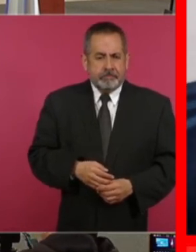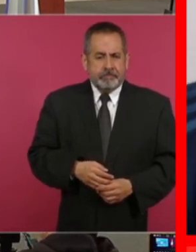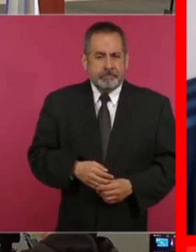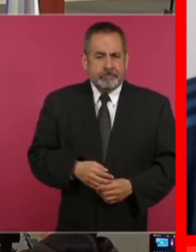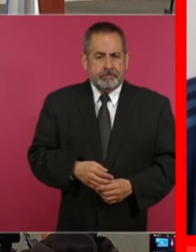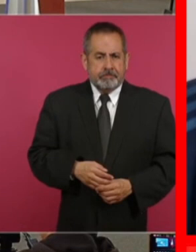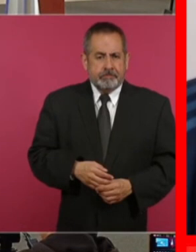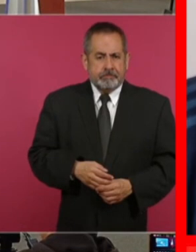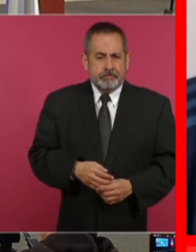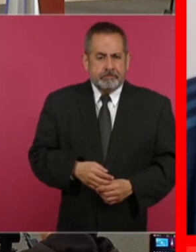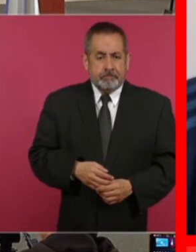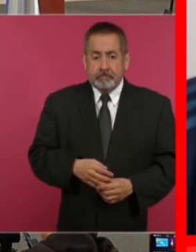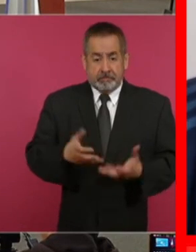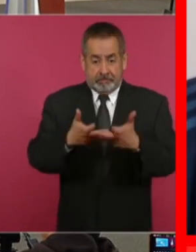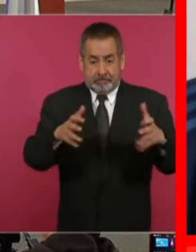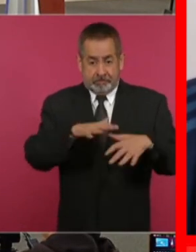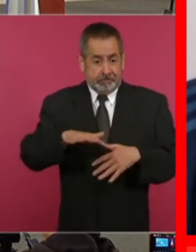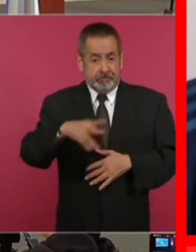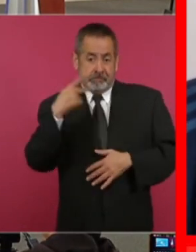Pero todo este terreno es de ellos.